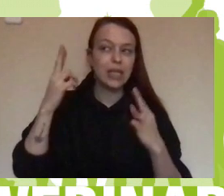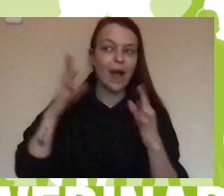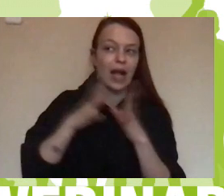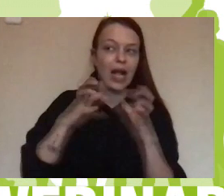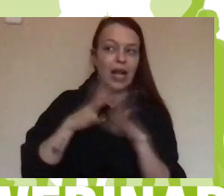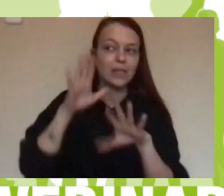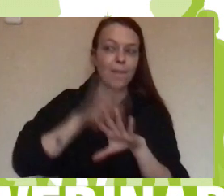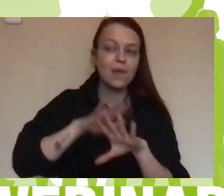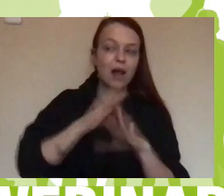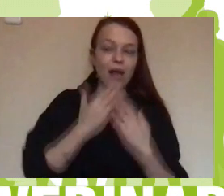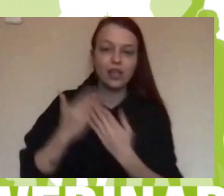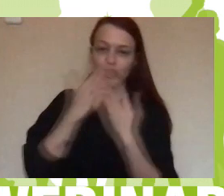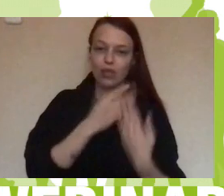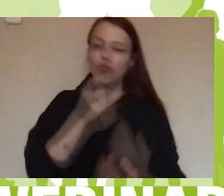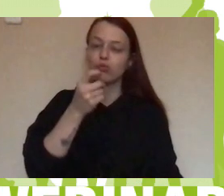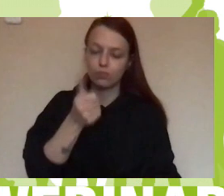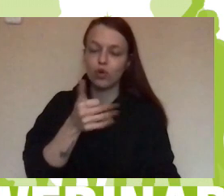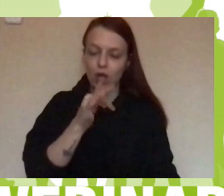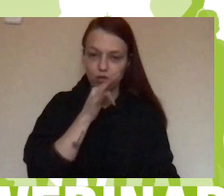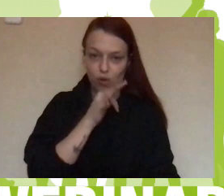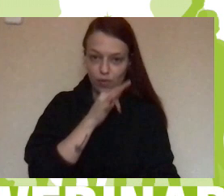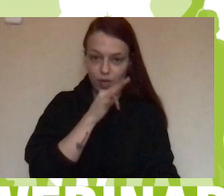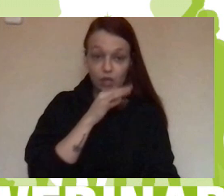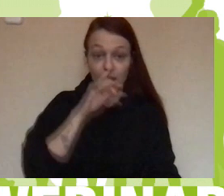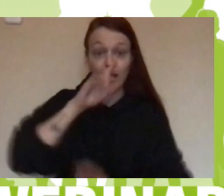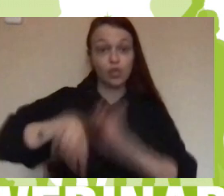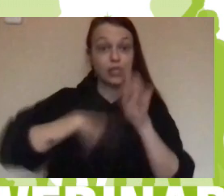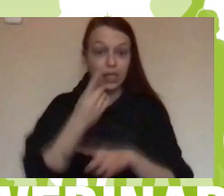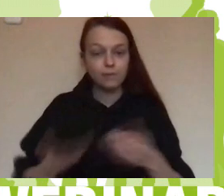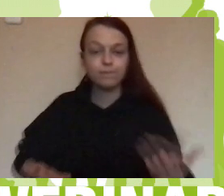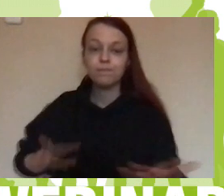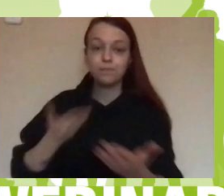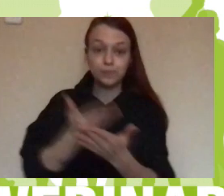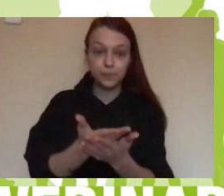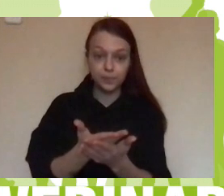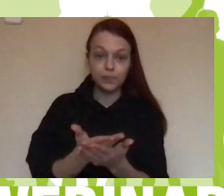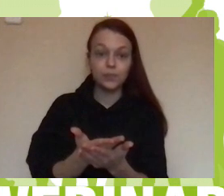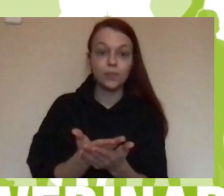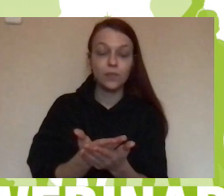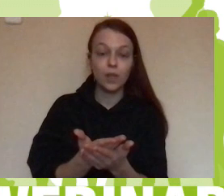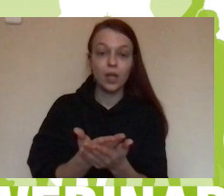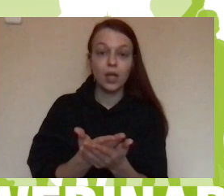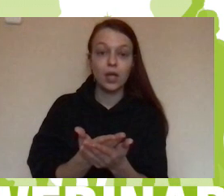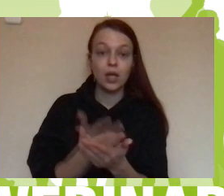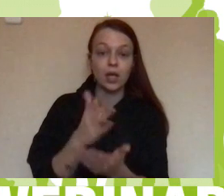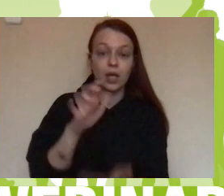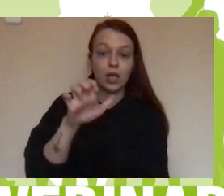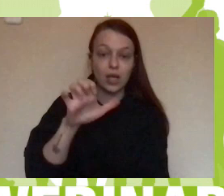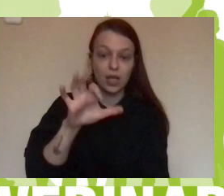Al año siguiente solicitamos la participación en el proyecto de STEAM.